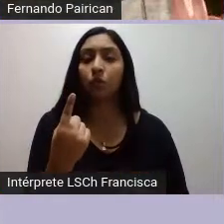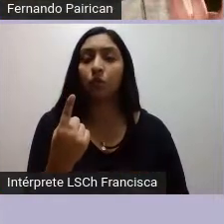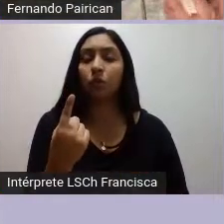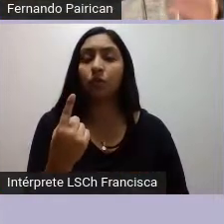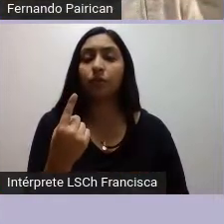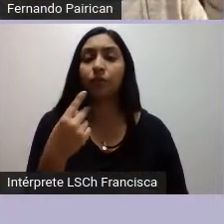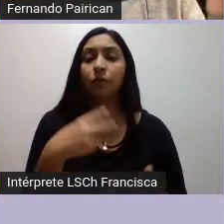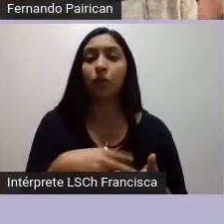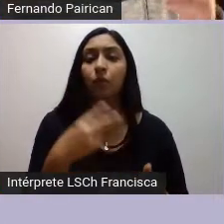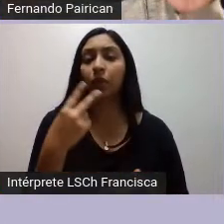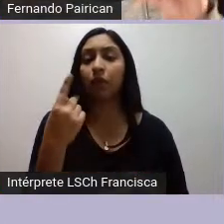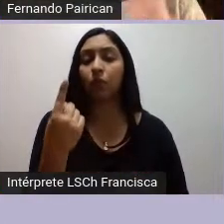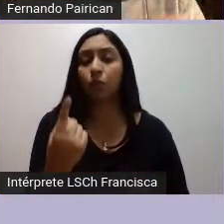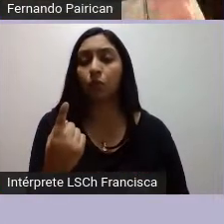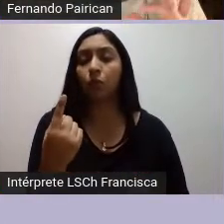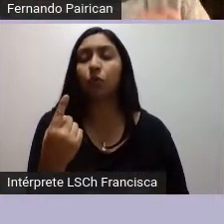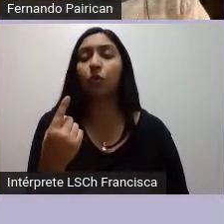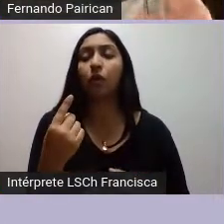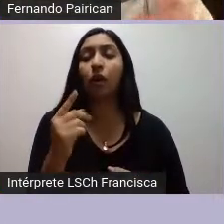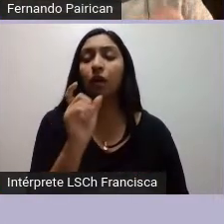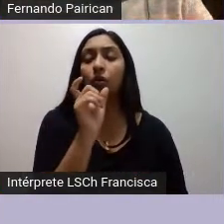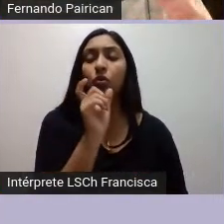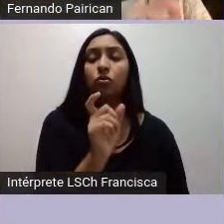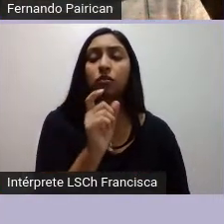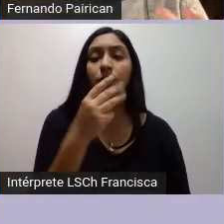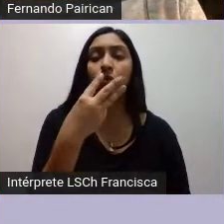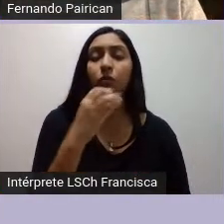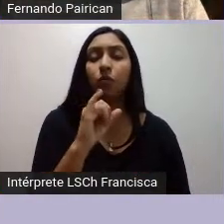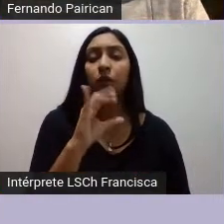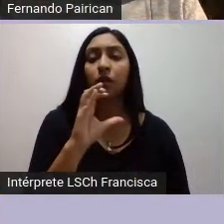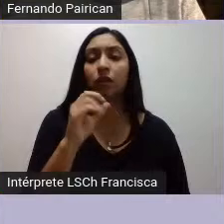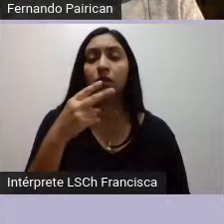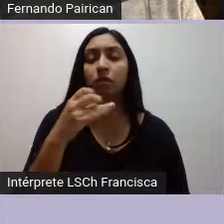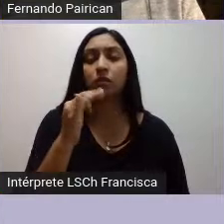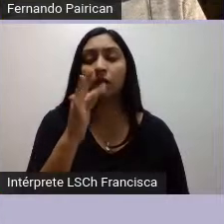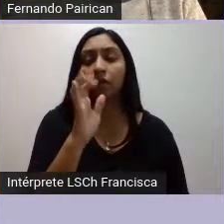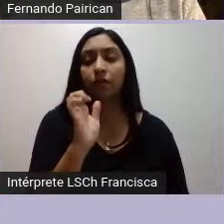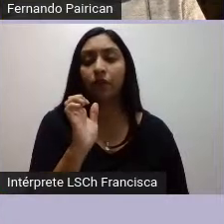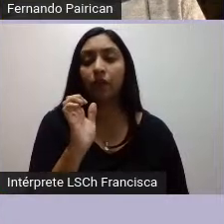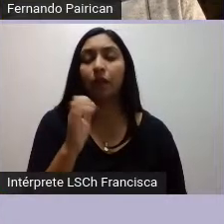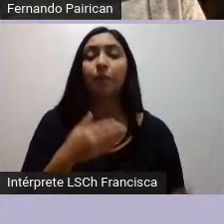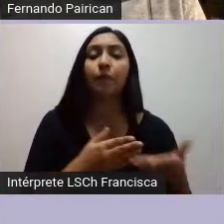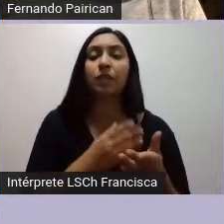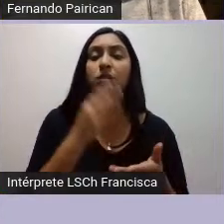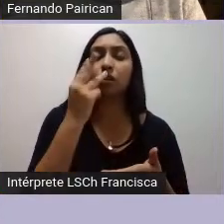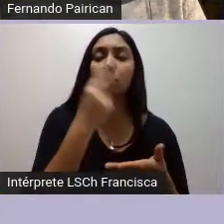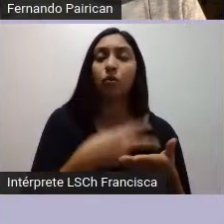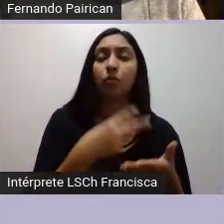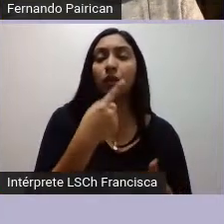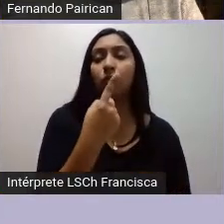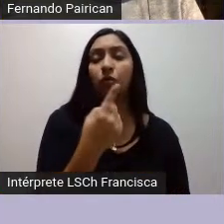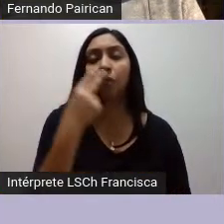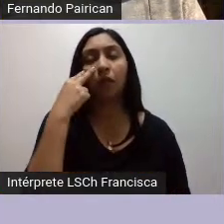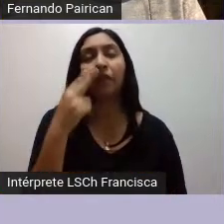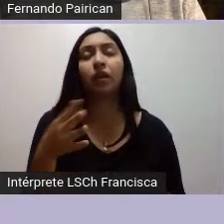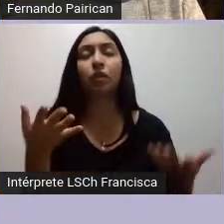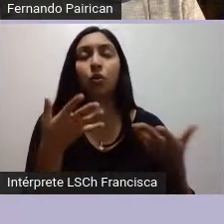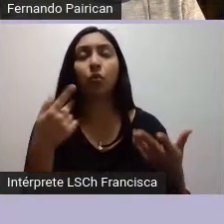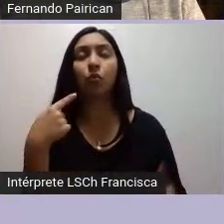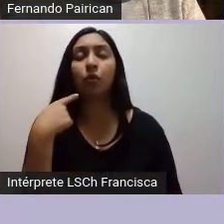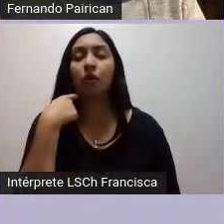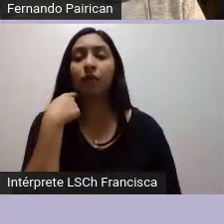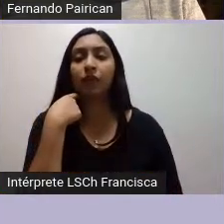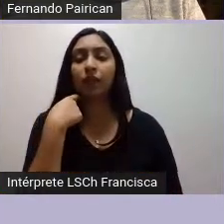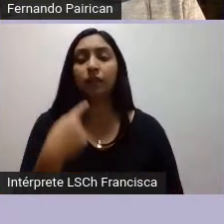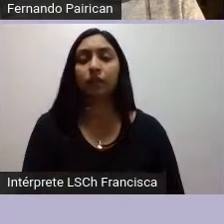contexto global por eso partí en el año 2001 para entender también cómo eso influye creo yo en el aspecto local en este rigor en